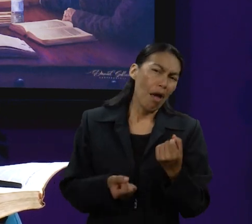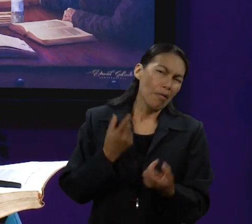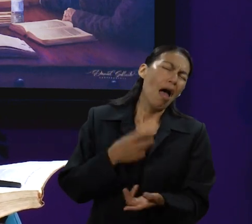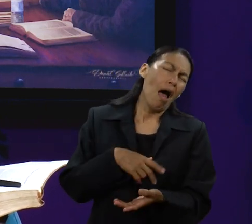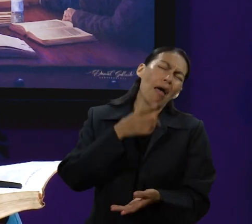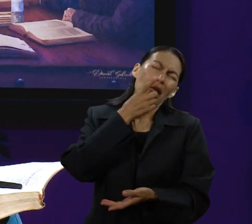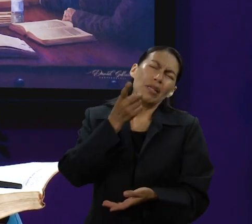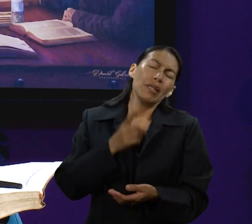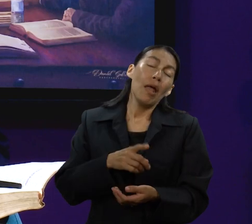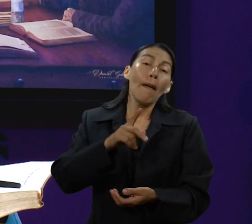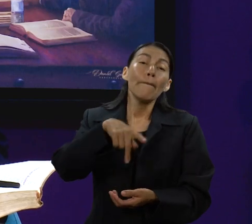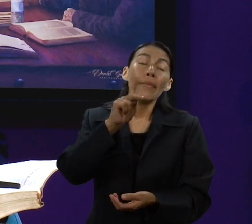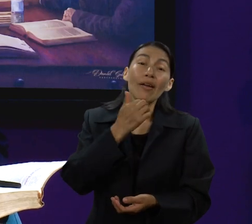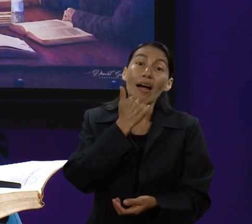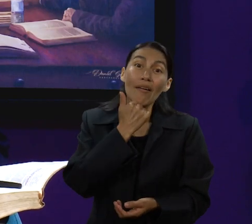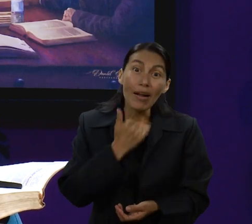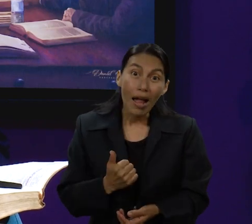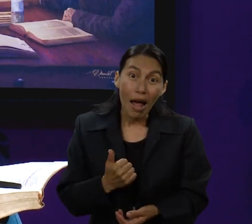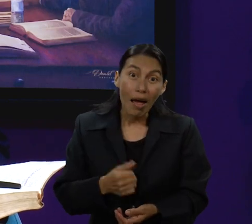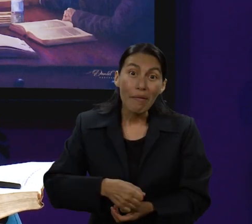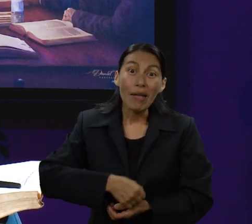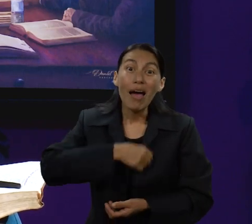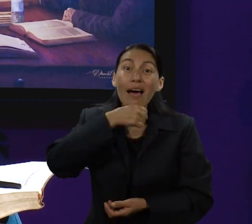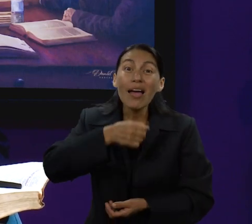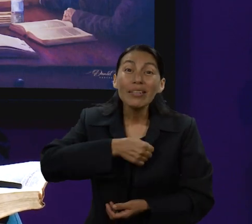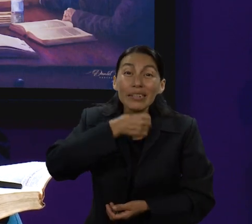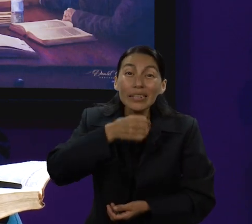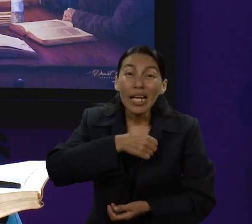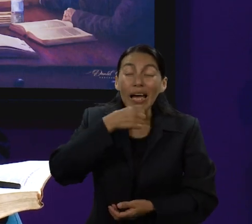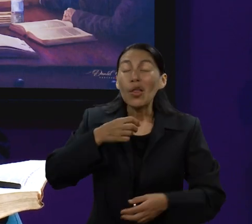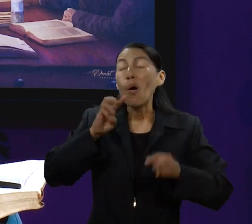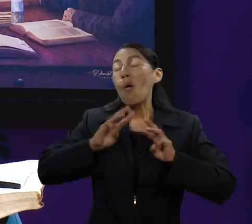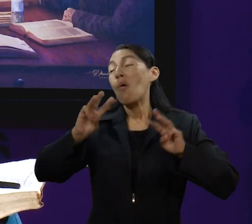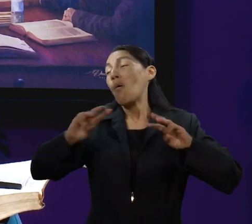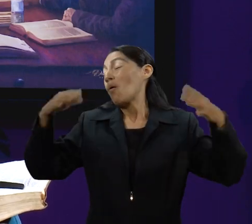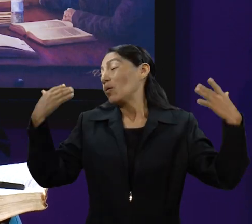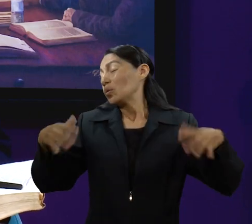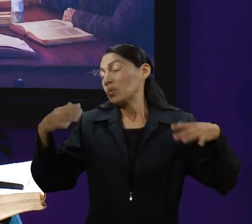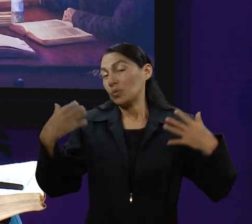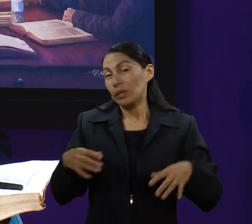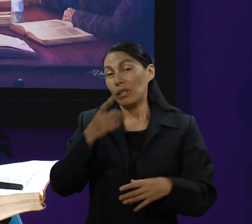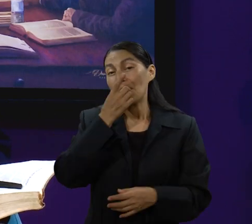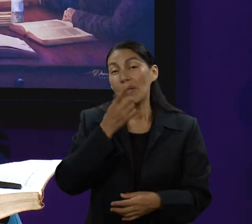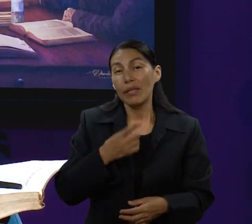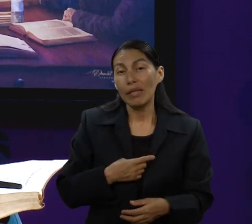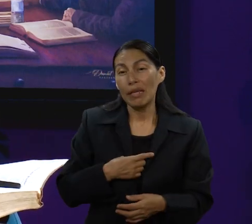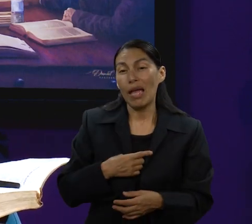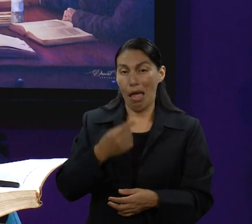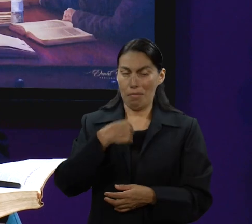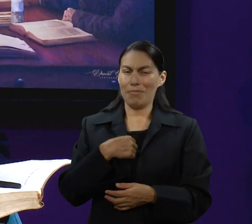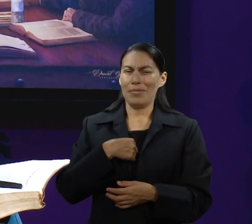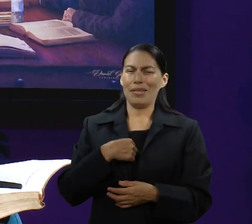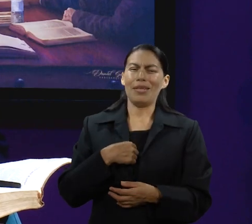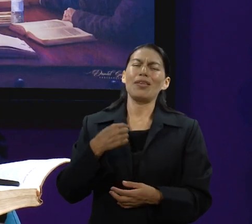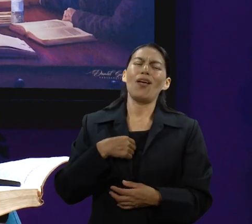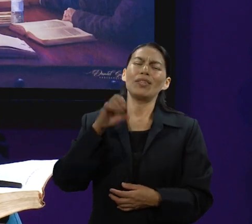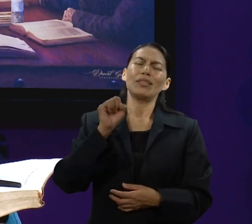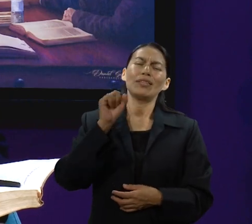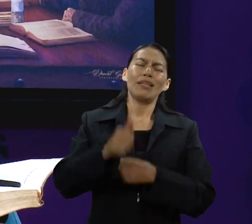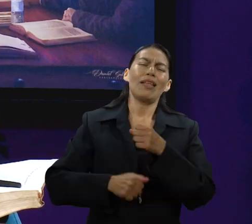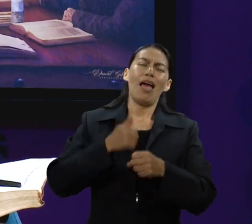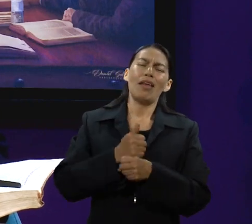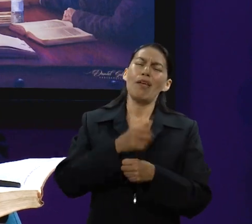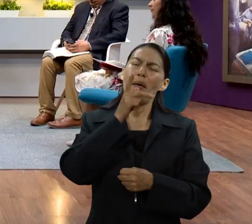ah, es que padre se está prometiendo, pero a la edad que Abraham tiene esas promesas, wow, que me digan cuando tenga